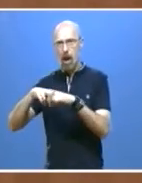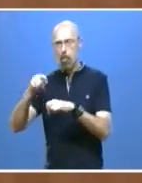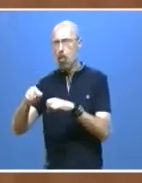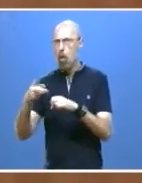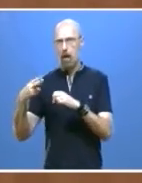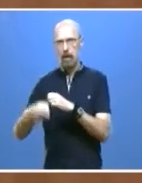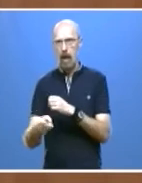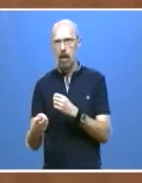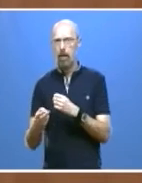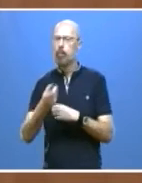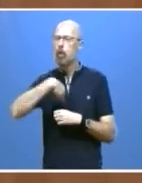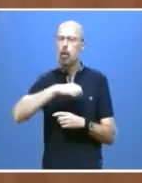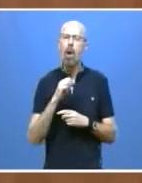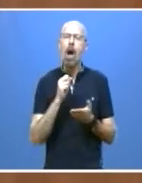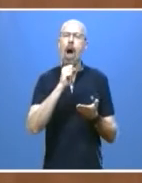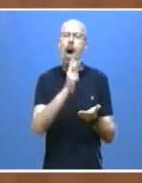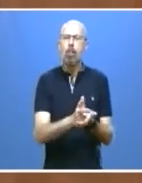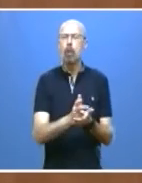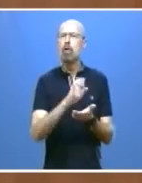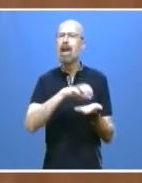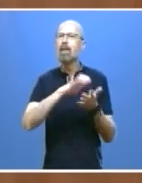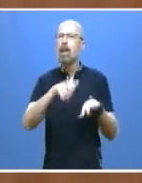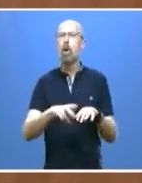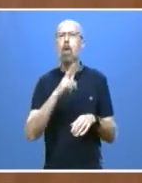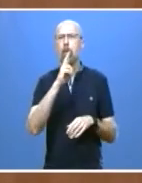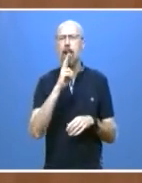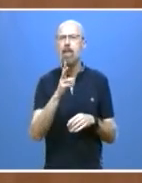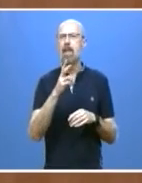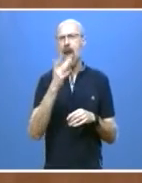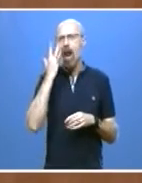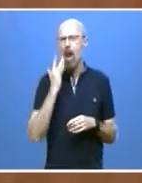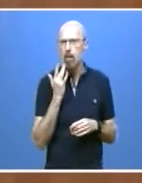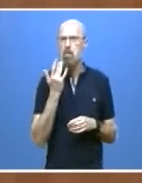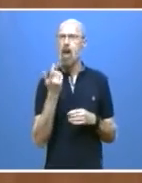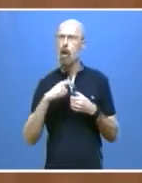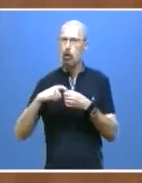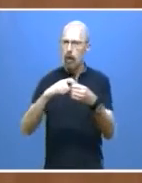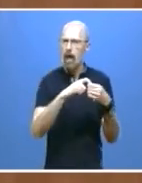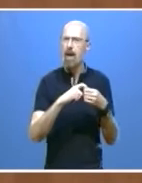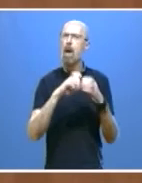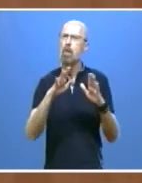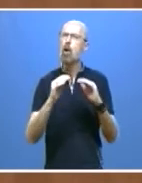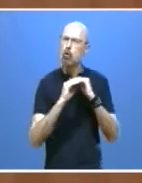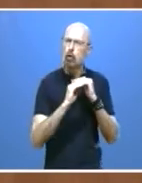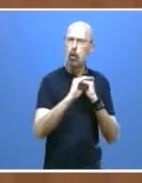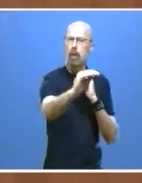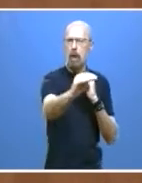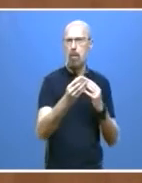Castilla y León verde, limpia, solidaria pero también sostenible. Gracias.